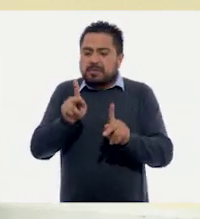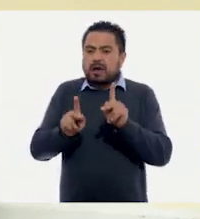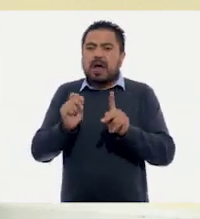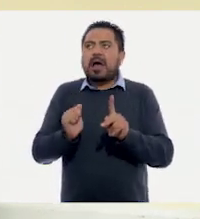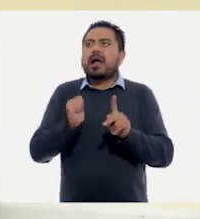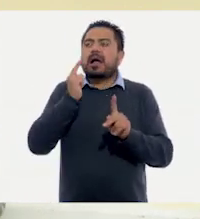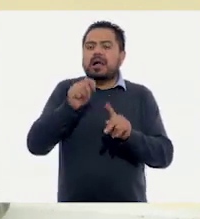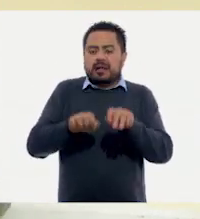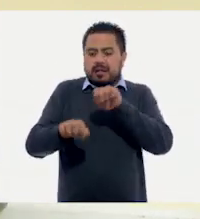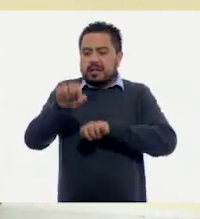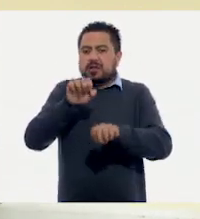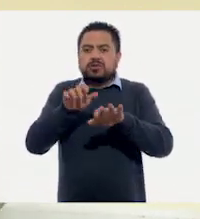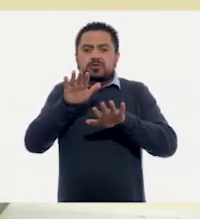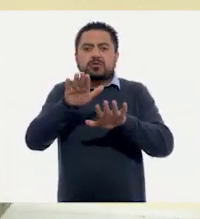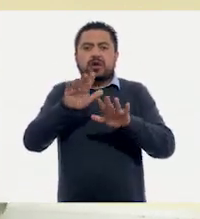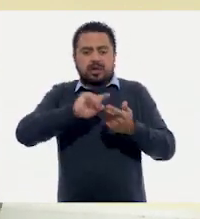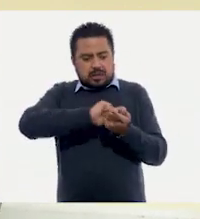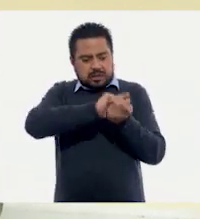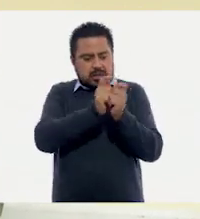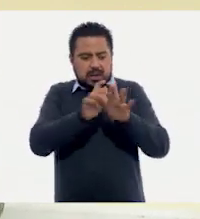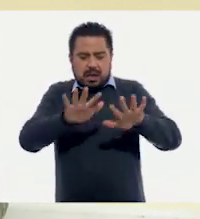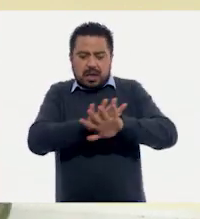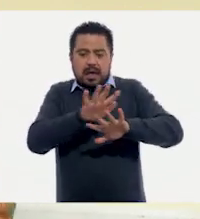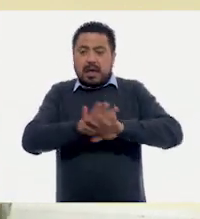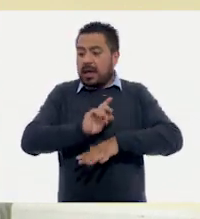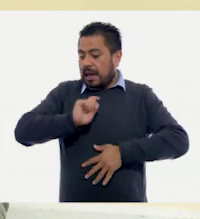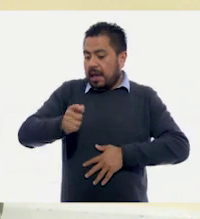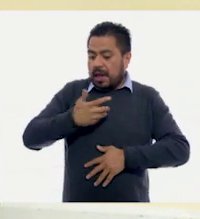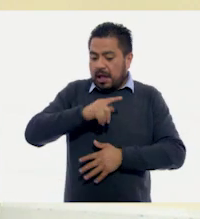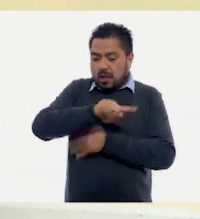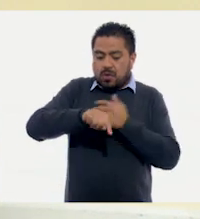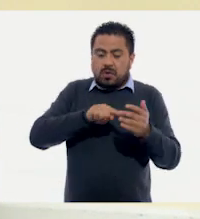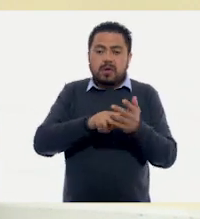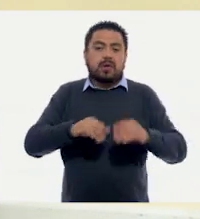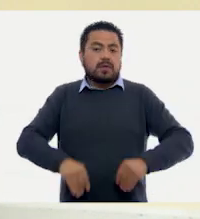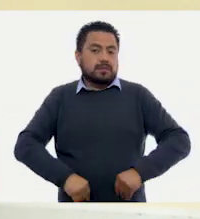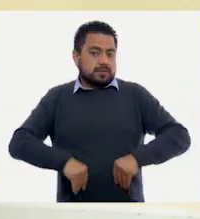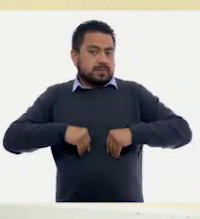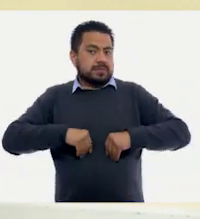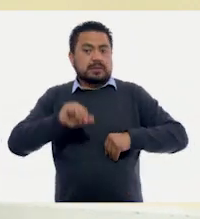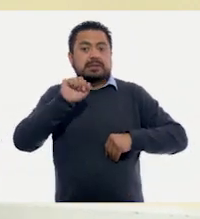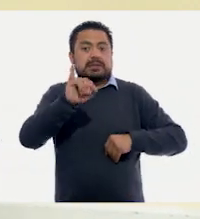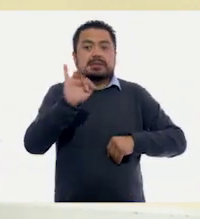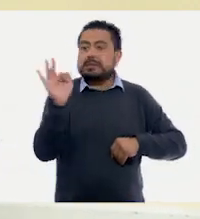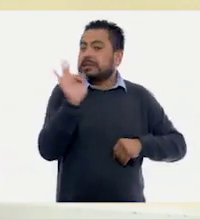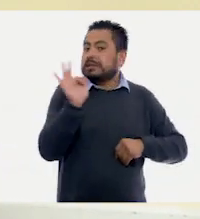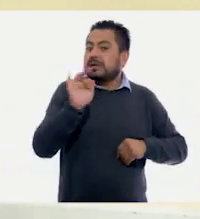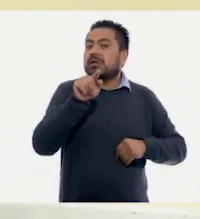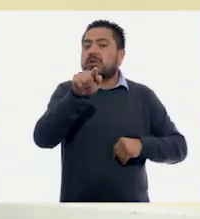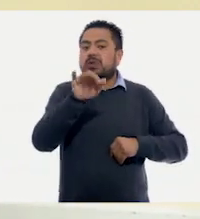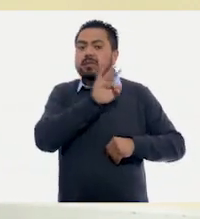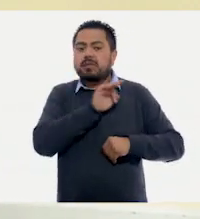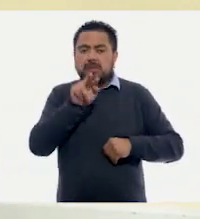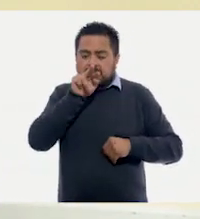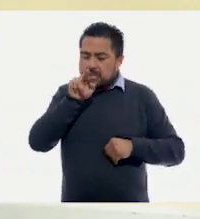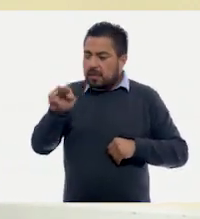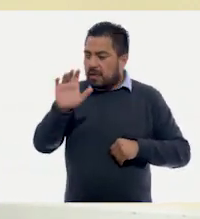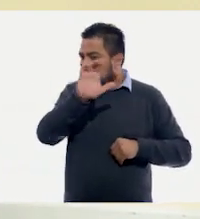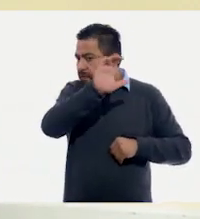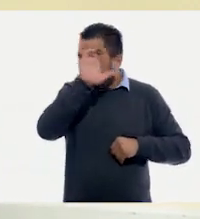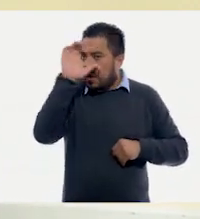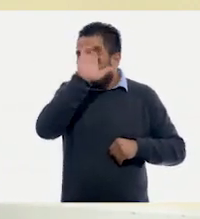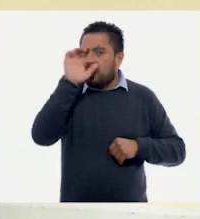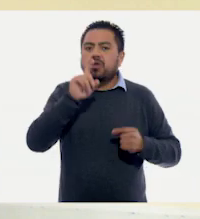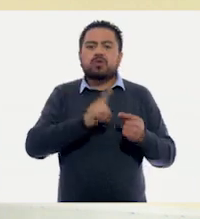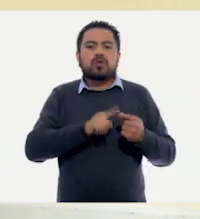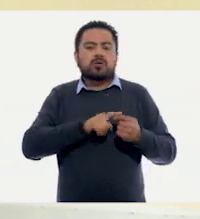algún adulto sobre las transformaciones que ha tenido el lugar donde viven. Y si les es posible, observen fotografías